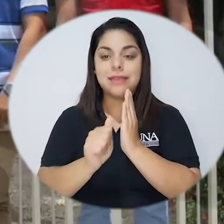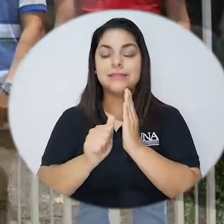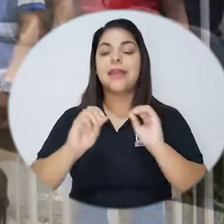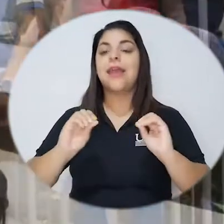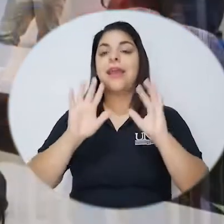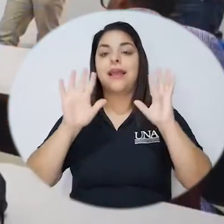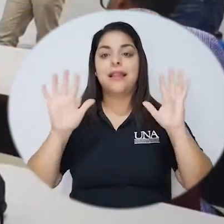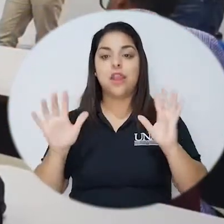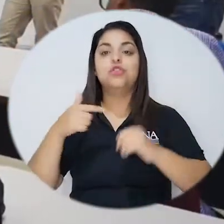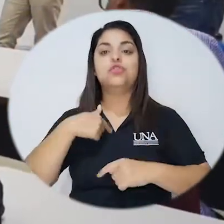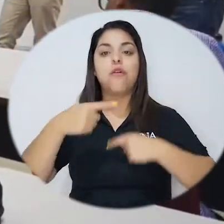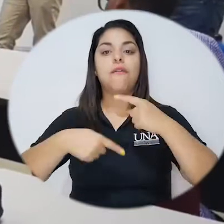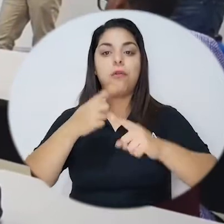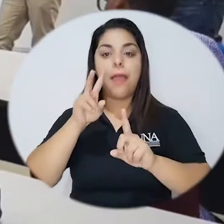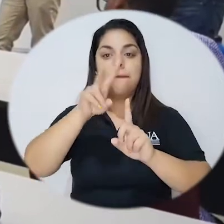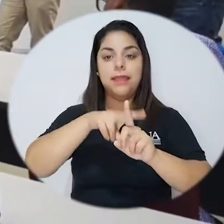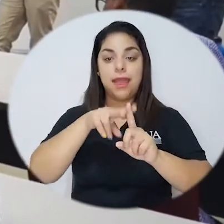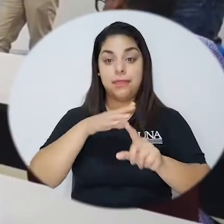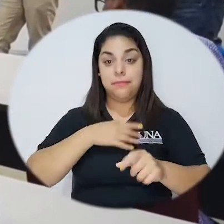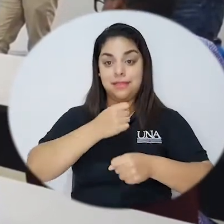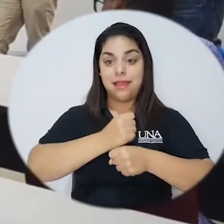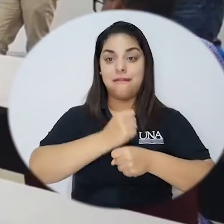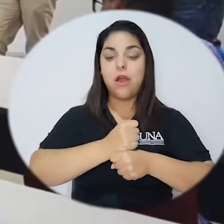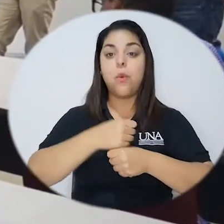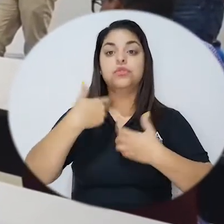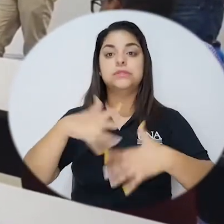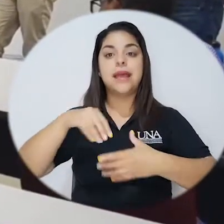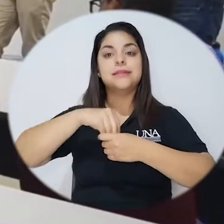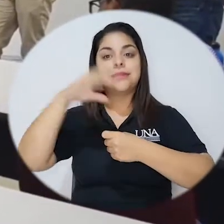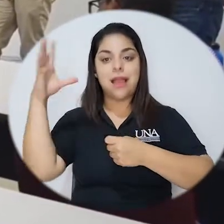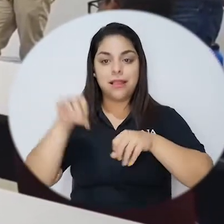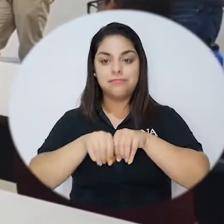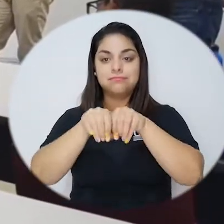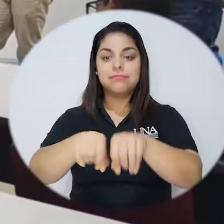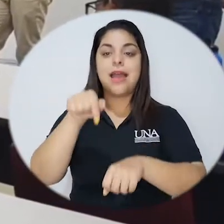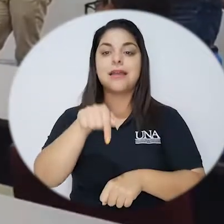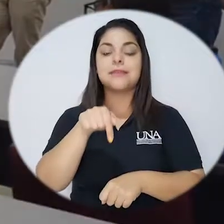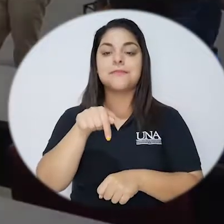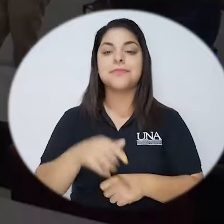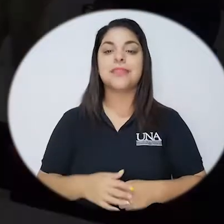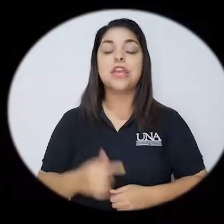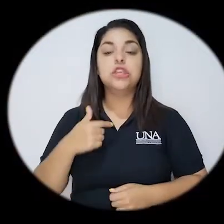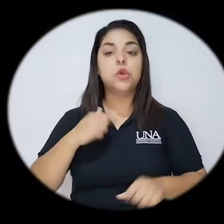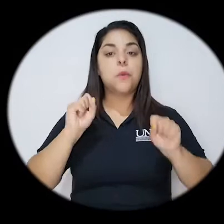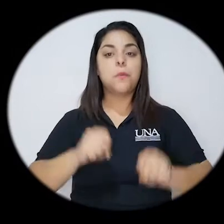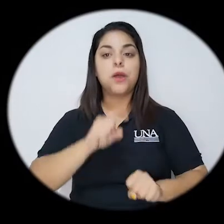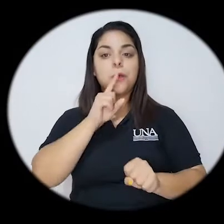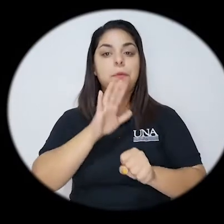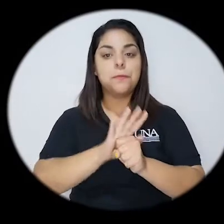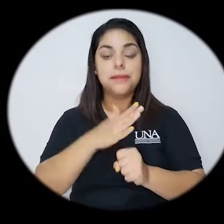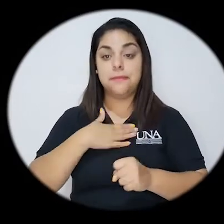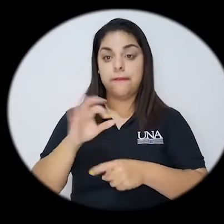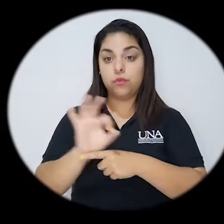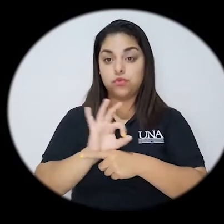evidentemente voy a aplicar en el mercado laboral una vez que salga este y pueda cumplir